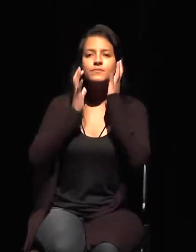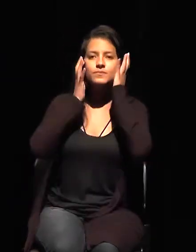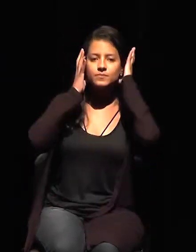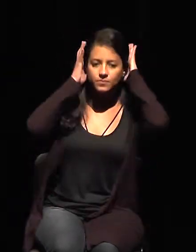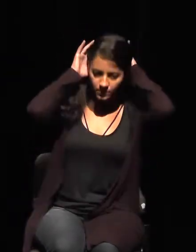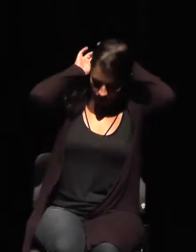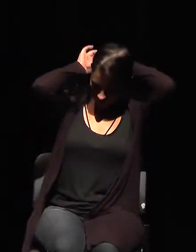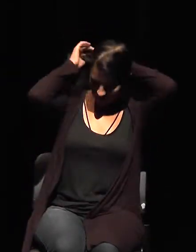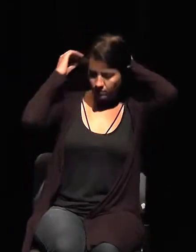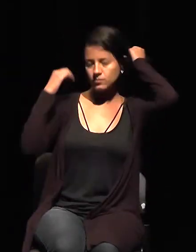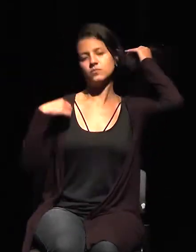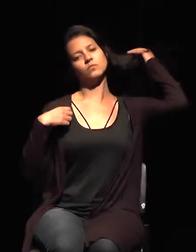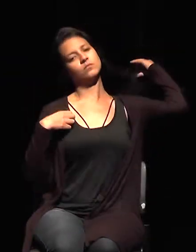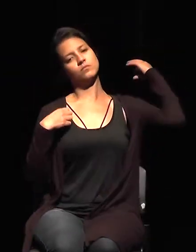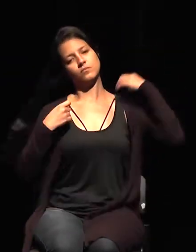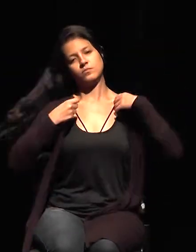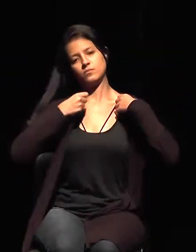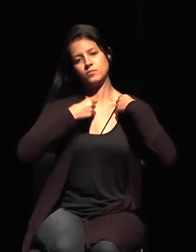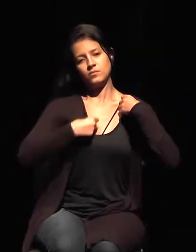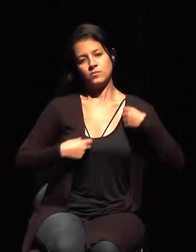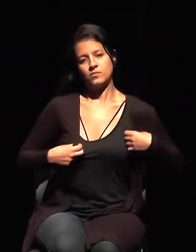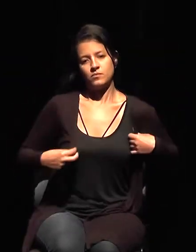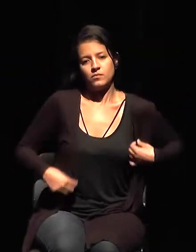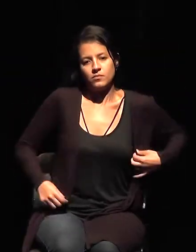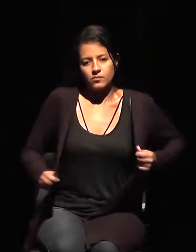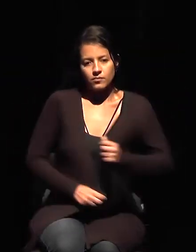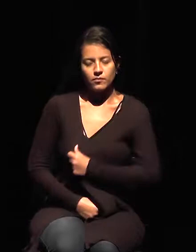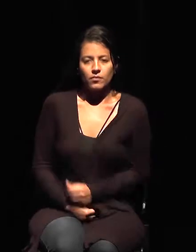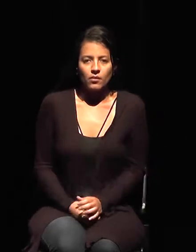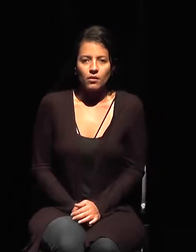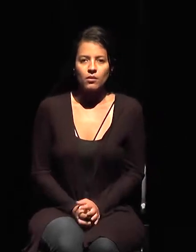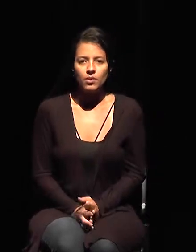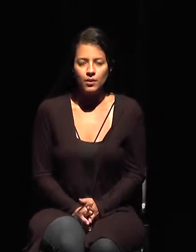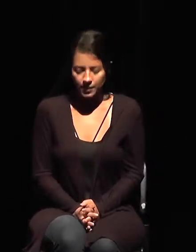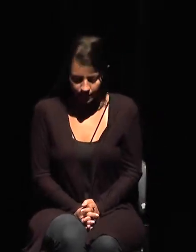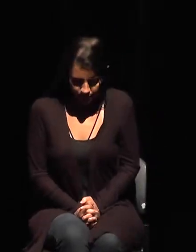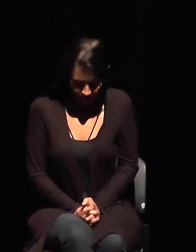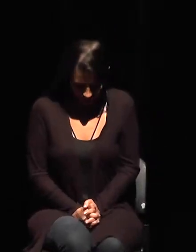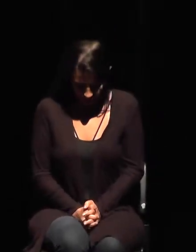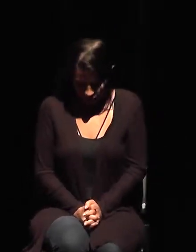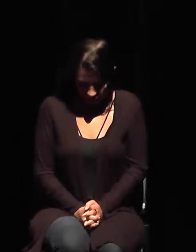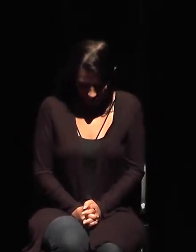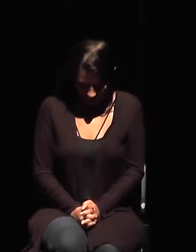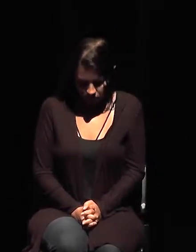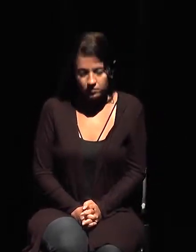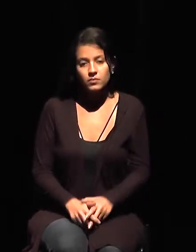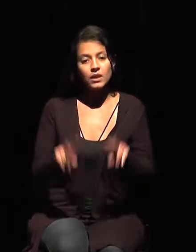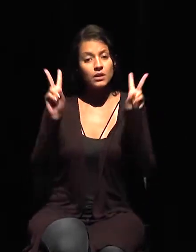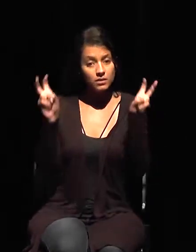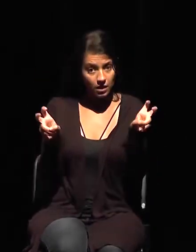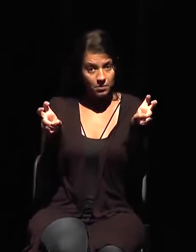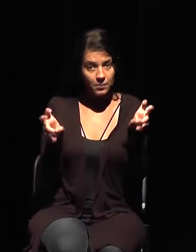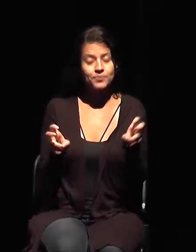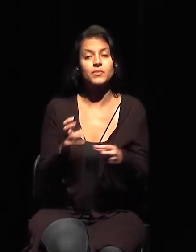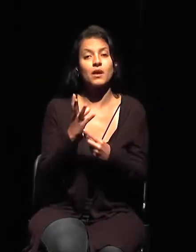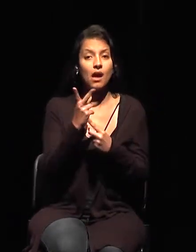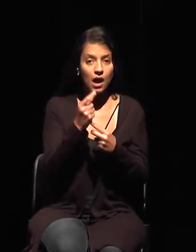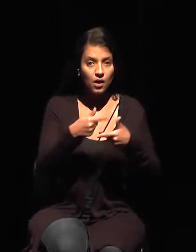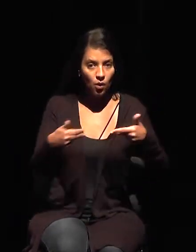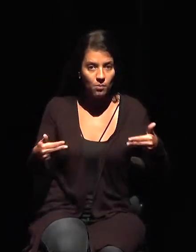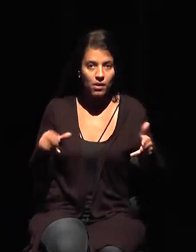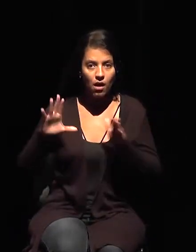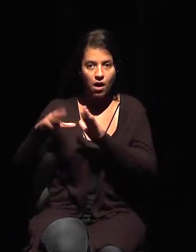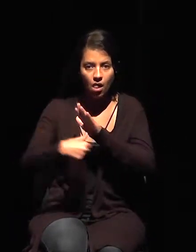Me acerqué al tema de las obras robadas, cuando el año 2003 hasta el